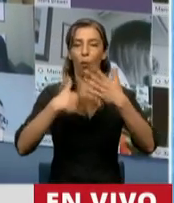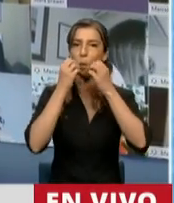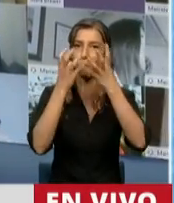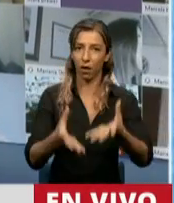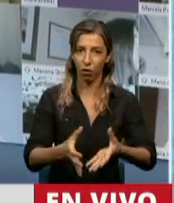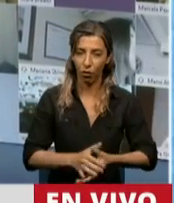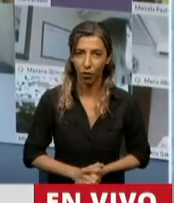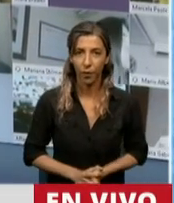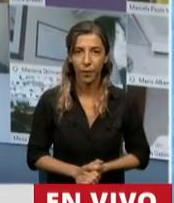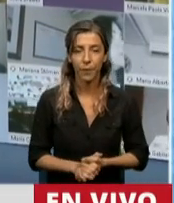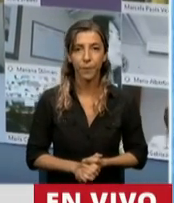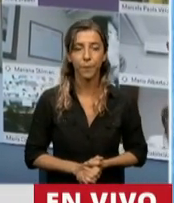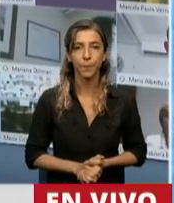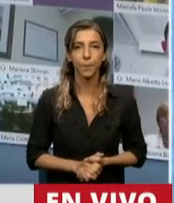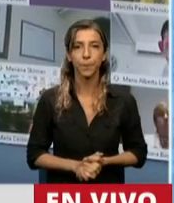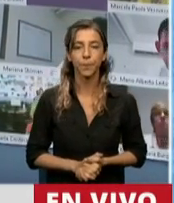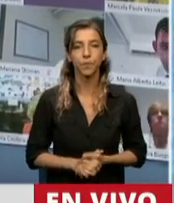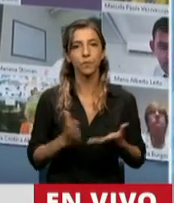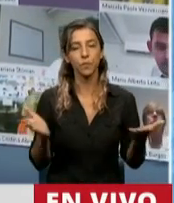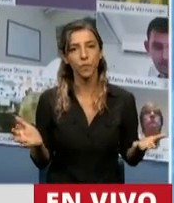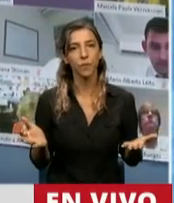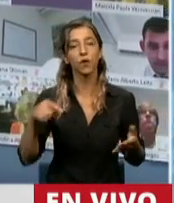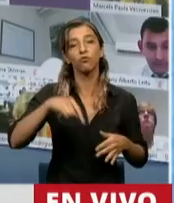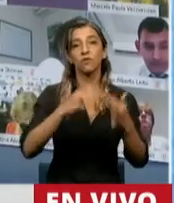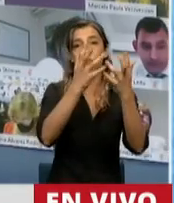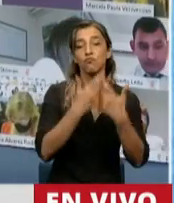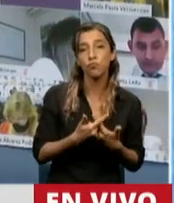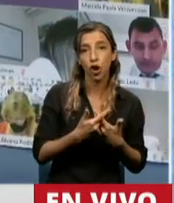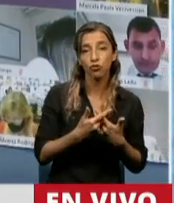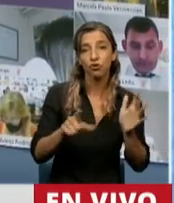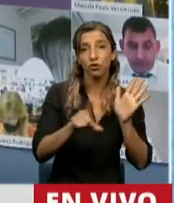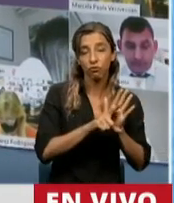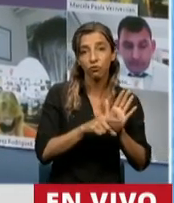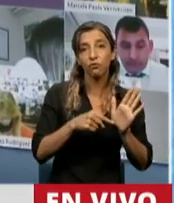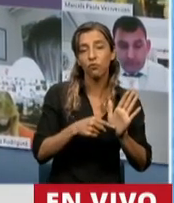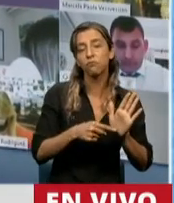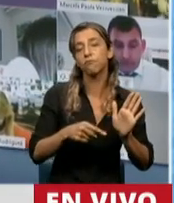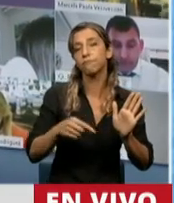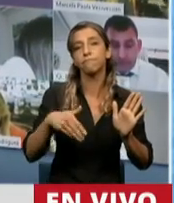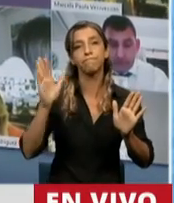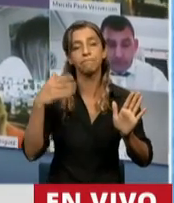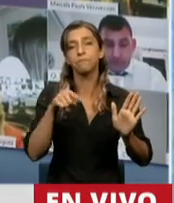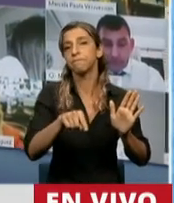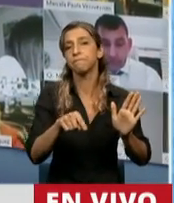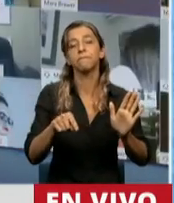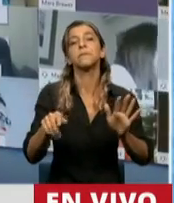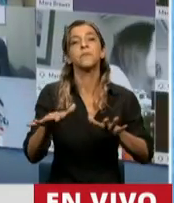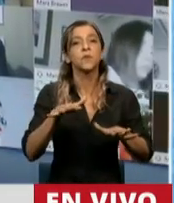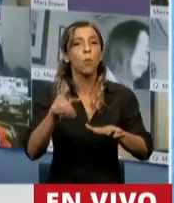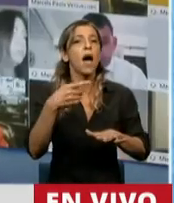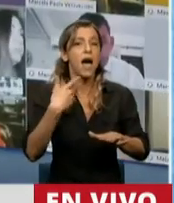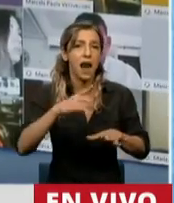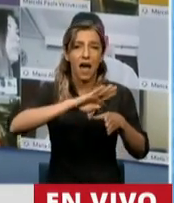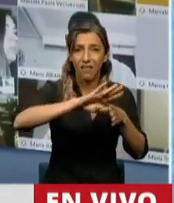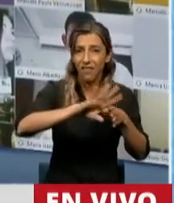argentinos. Puntualmente, en lo que hace al proyecto de ley, el tema de la reparación histórica está